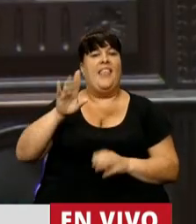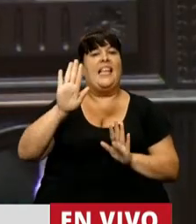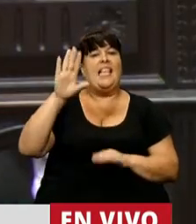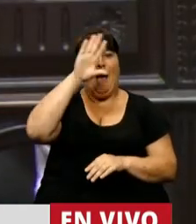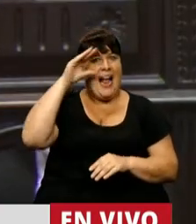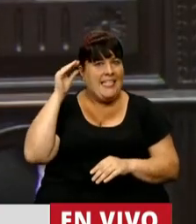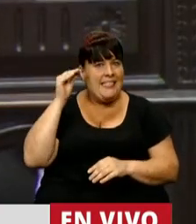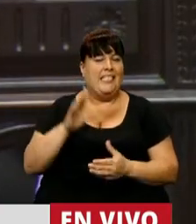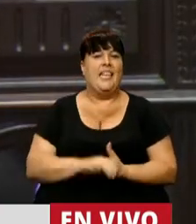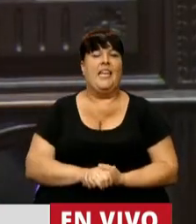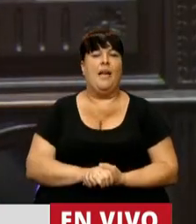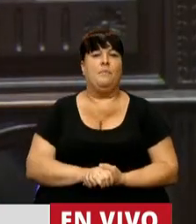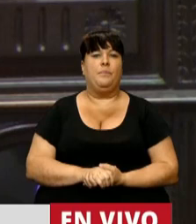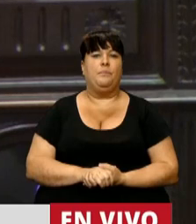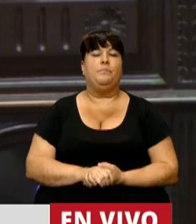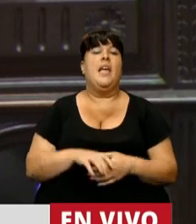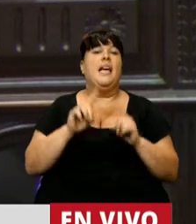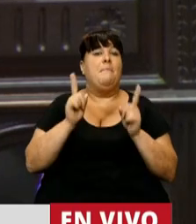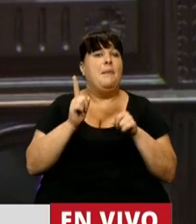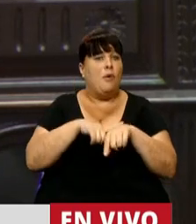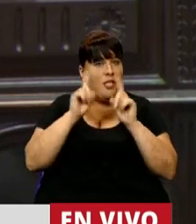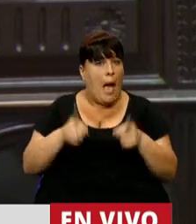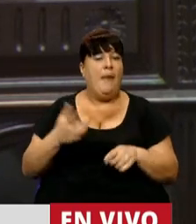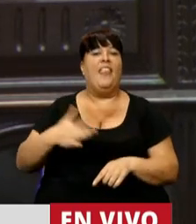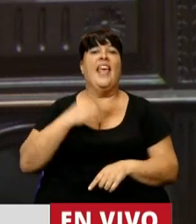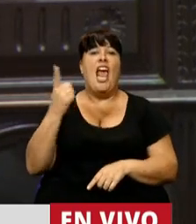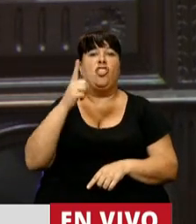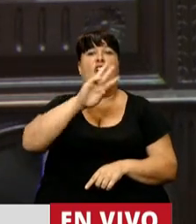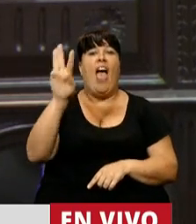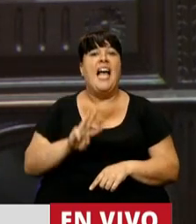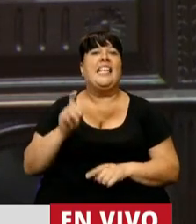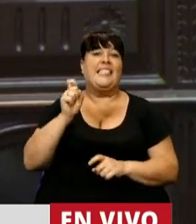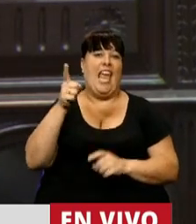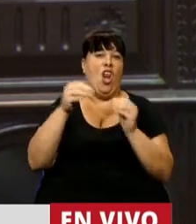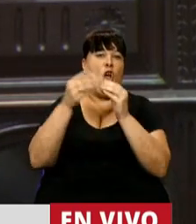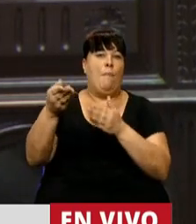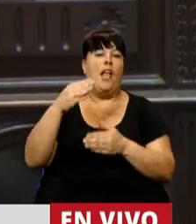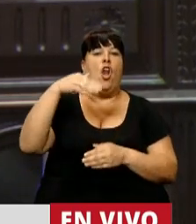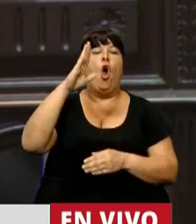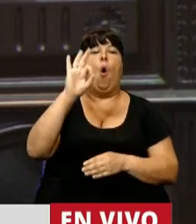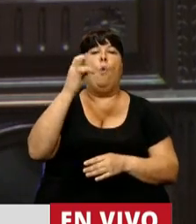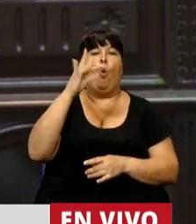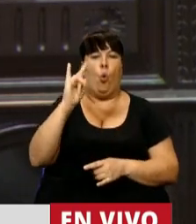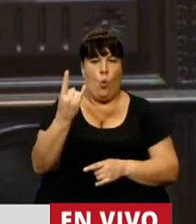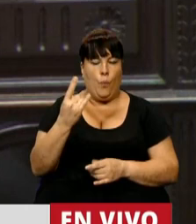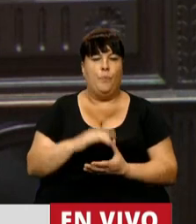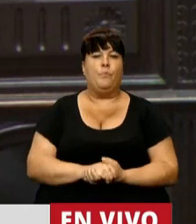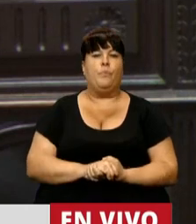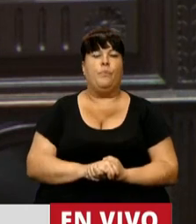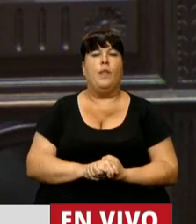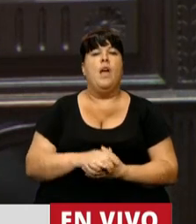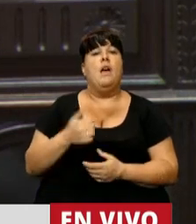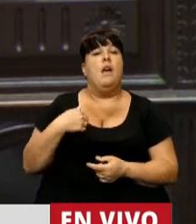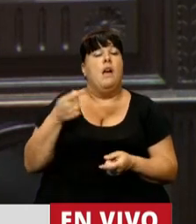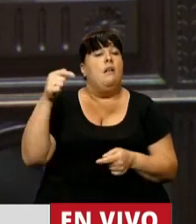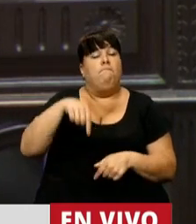Cristina Fernández de Kirchner y cuando el Director Ejecutivo de Ancés era nuestro compañero Amado Boudou. Y lo